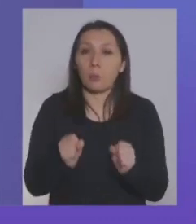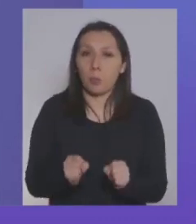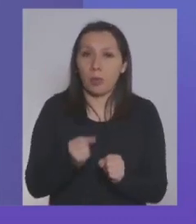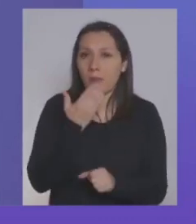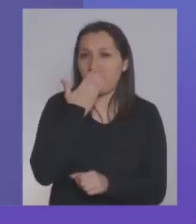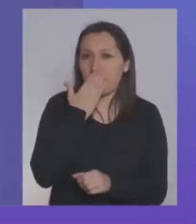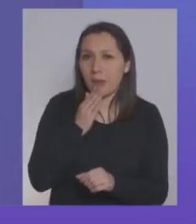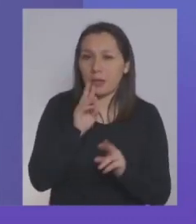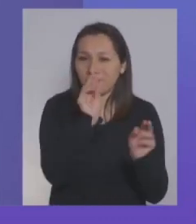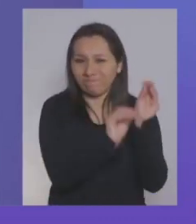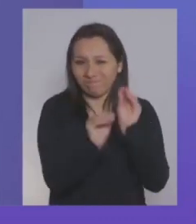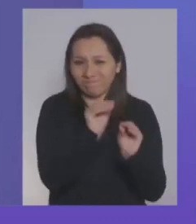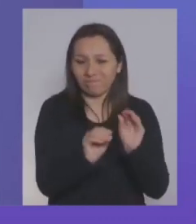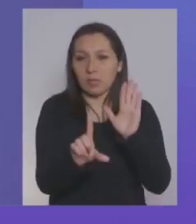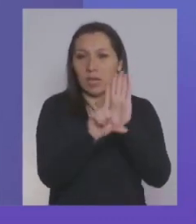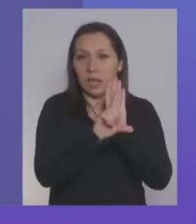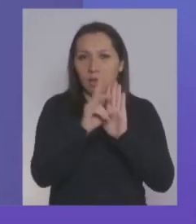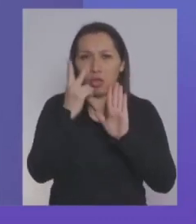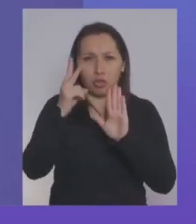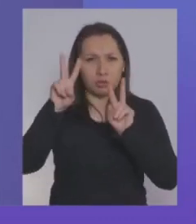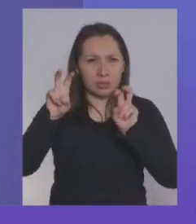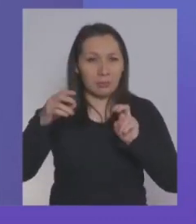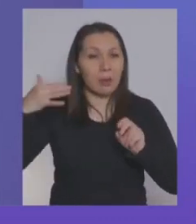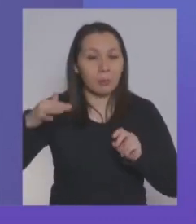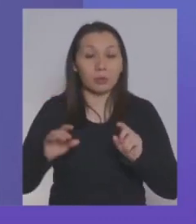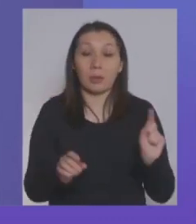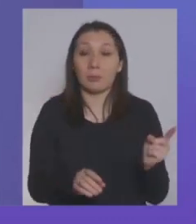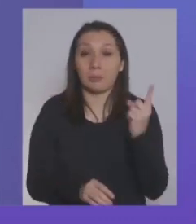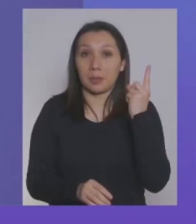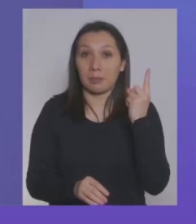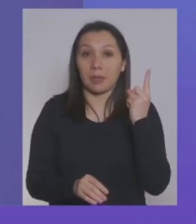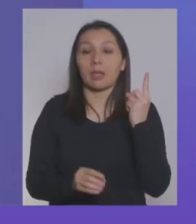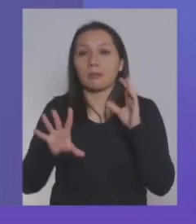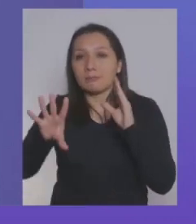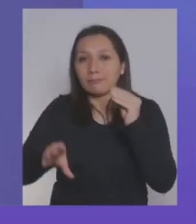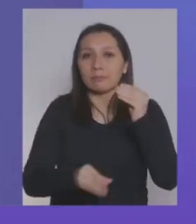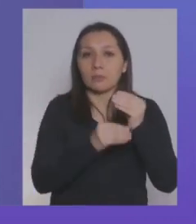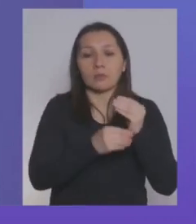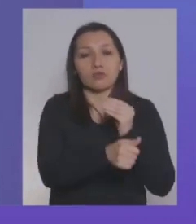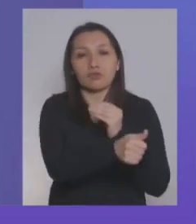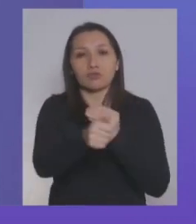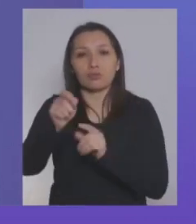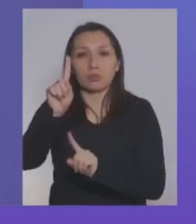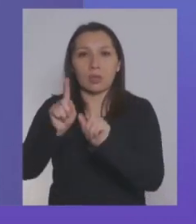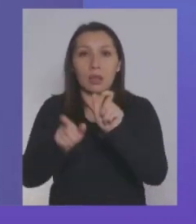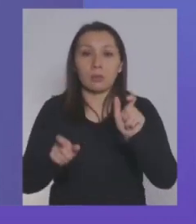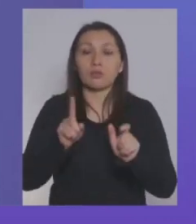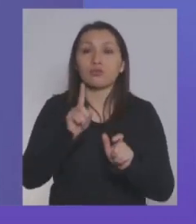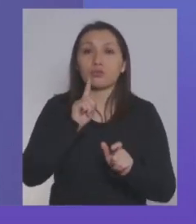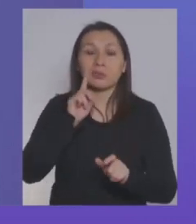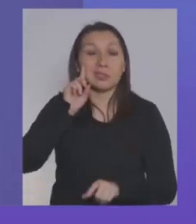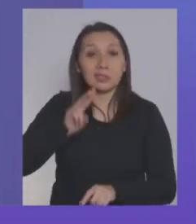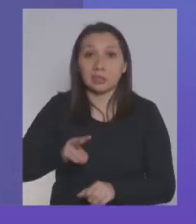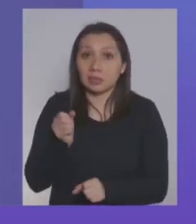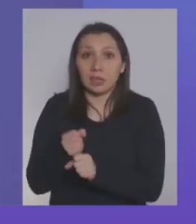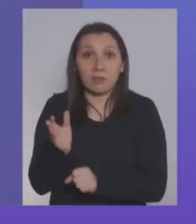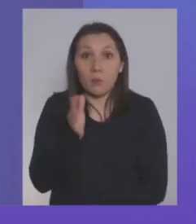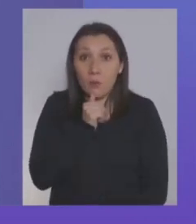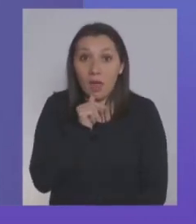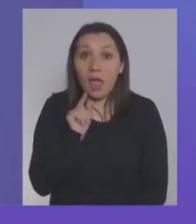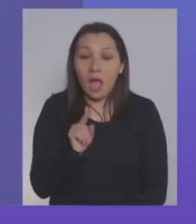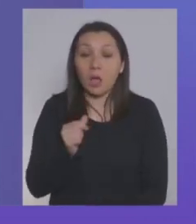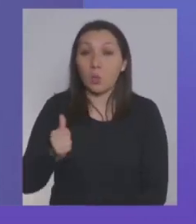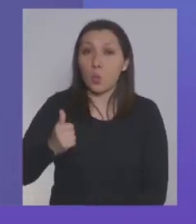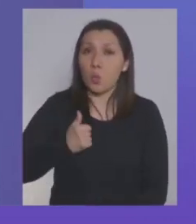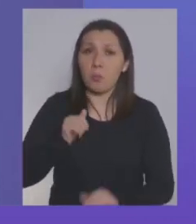de mejorar la ley en dos sentidos que son súper importantes. Lo primero, incorporar a todas aquellas personas que se encuentran desempleadas para que